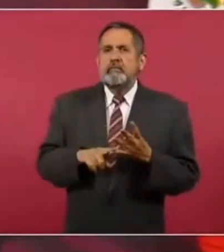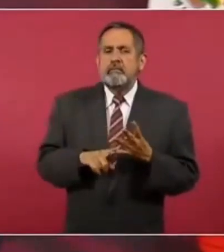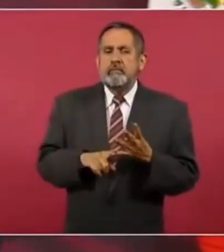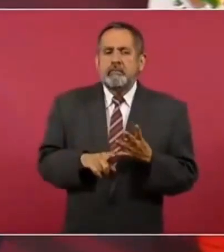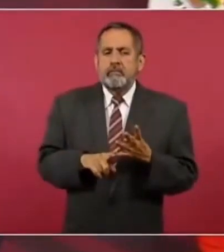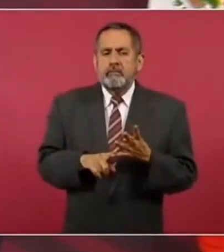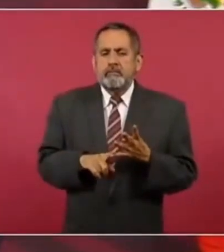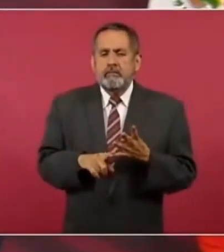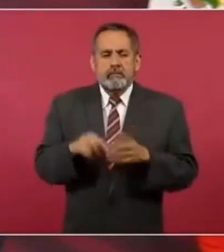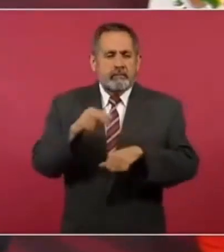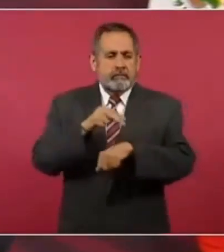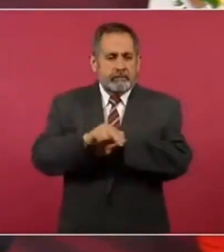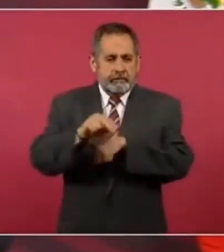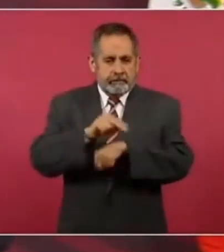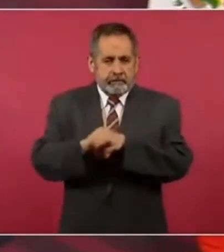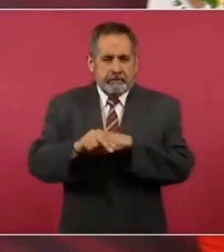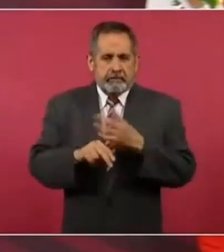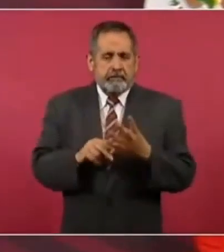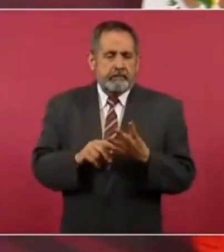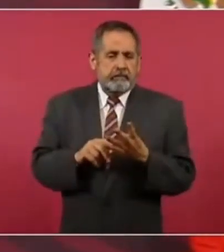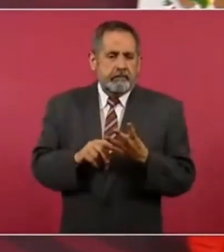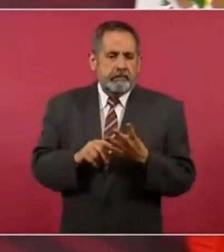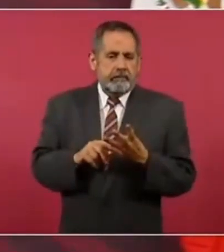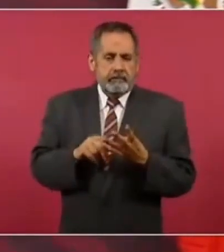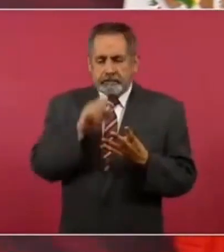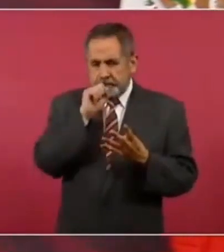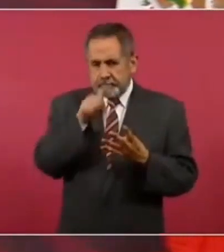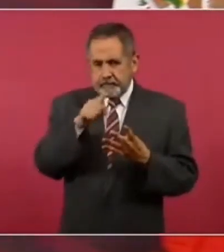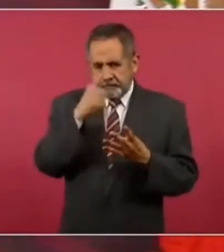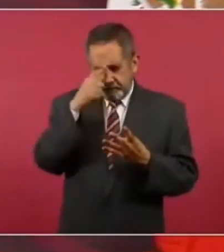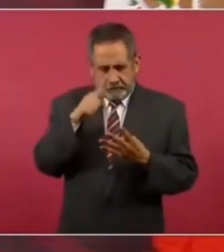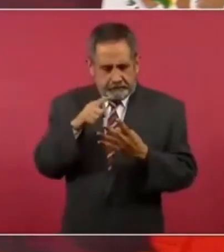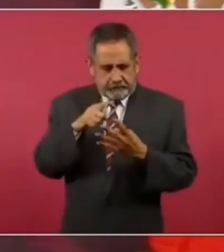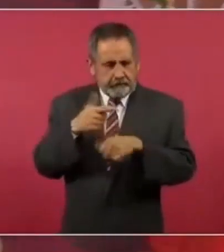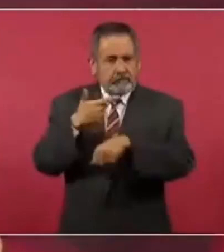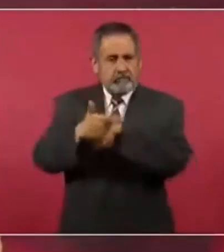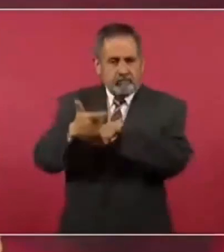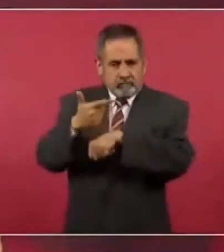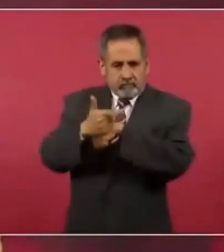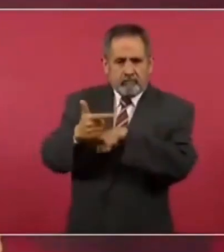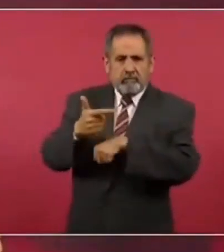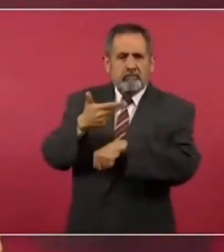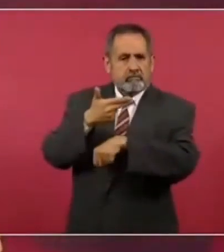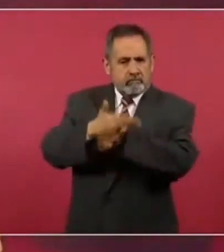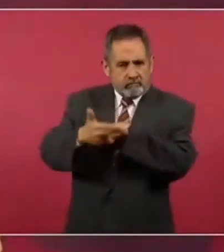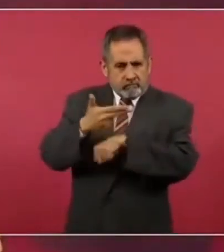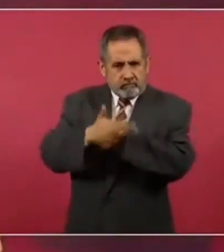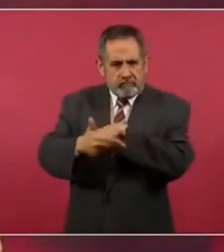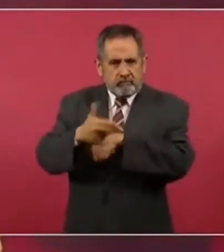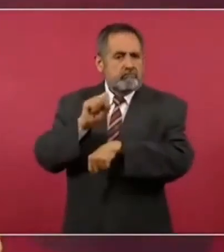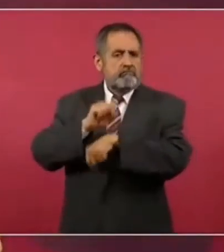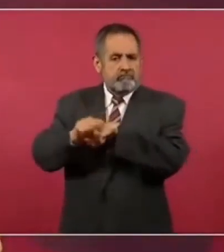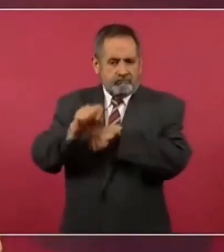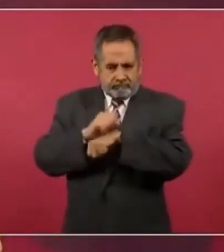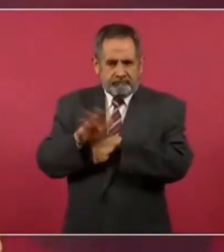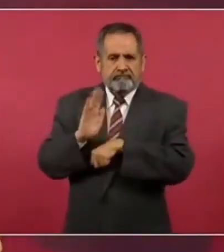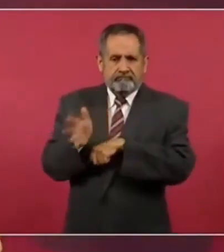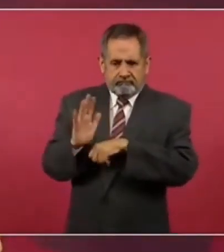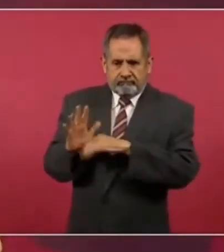Nicaragua y también ya para Guatemala, Honduras, El Salvador.